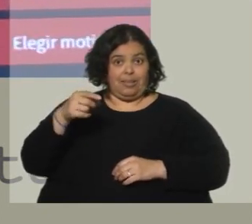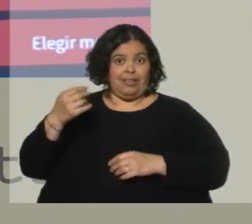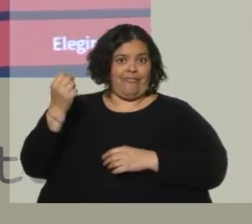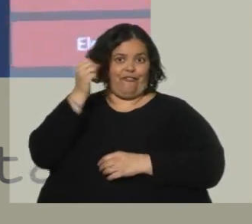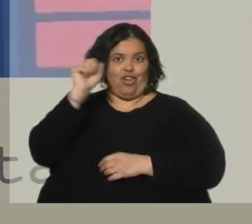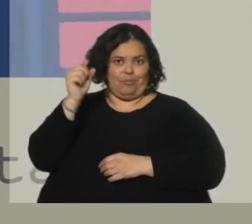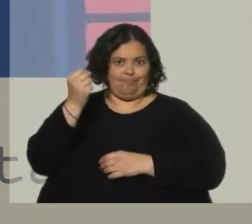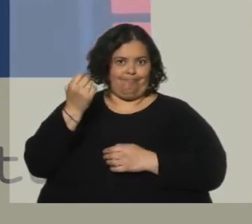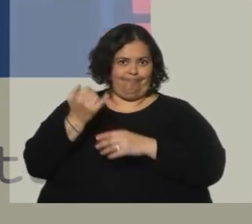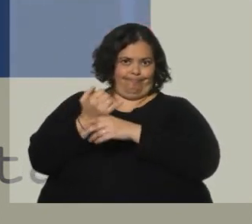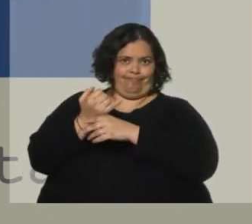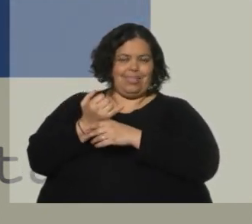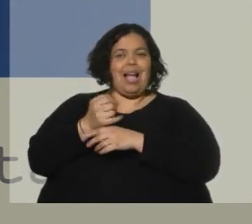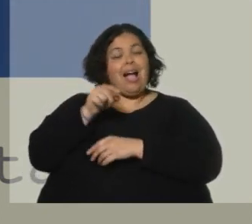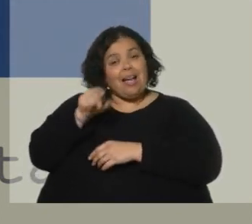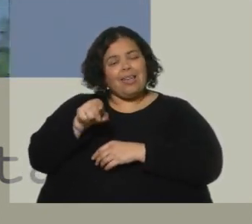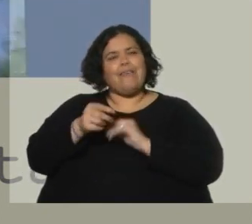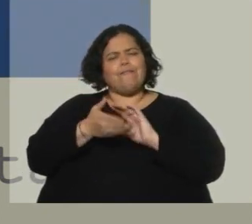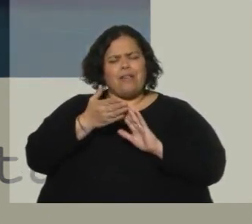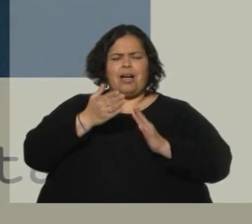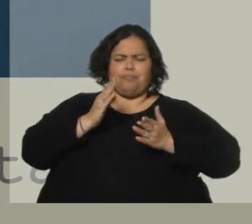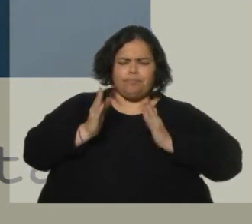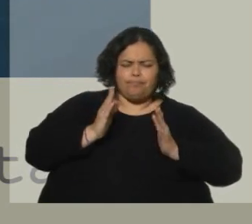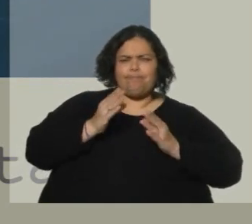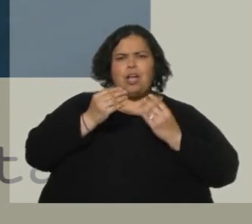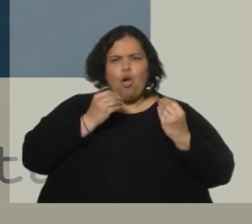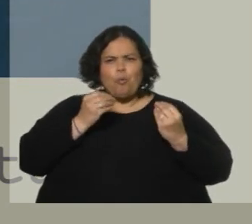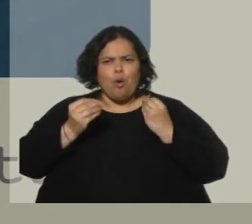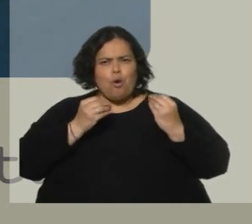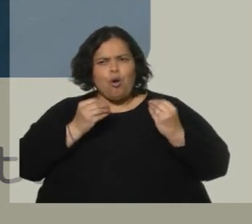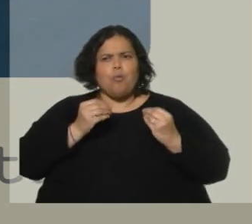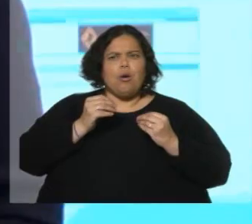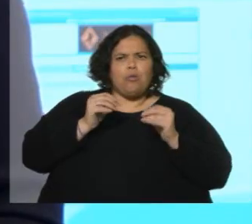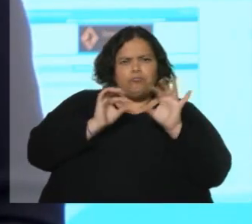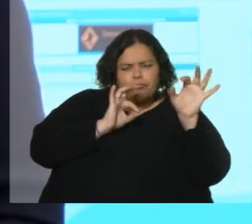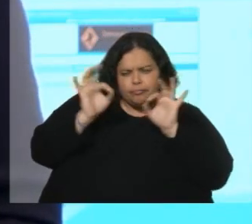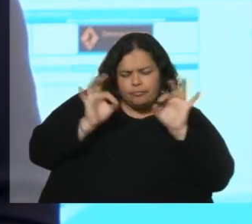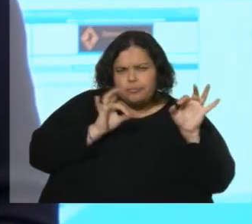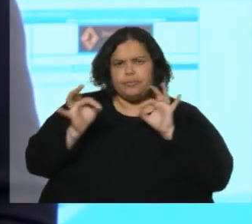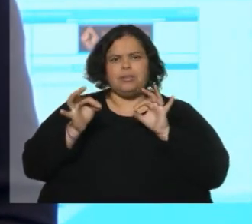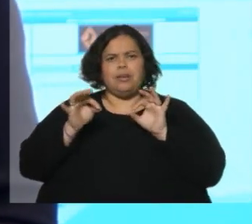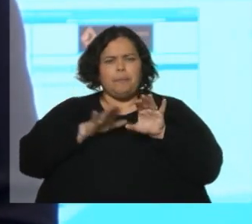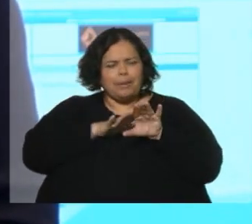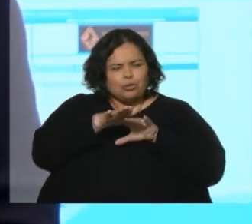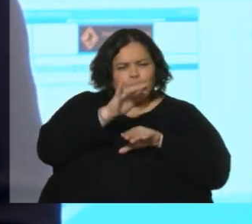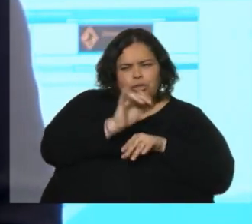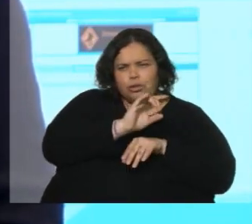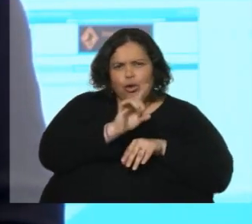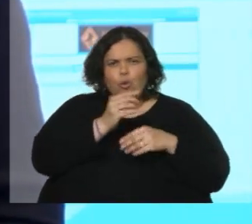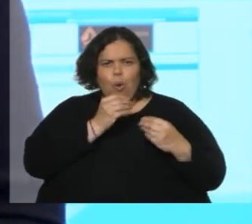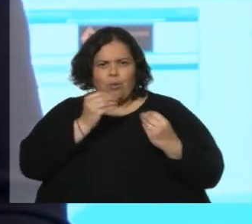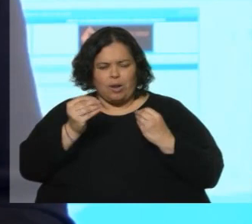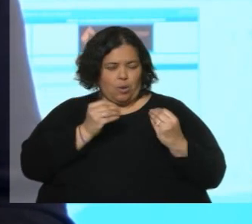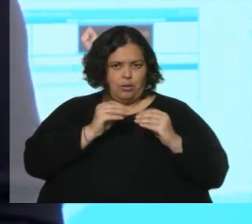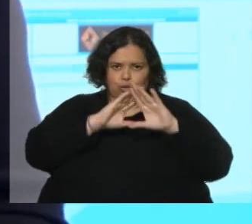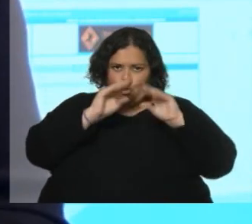muy arduo de prevalidación y validación de la infracción. Y esto, además de la señalización,